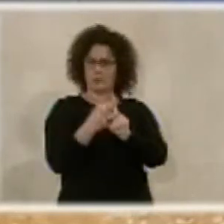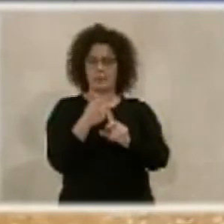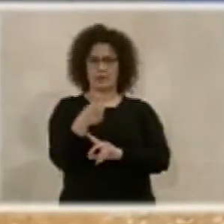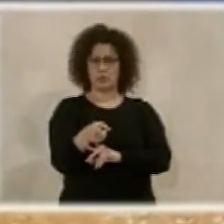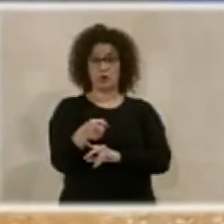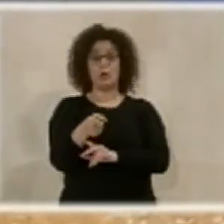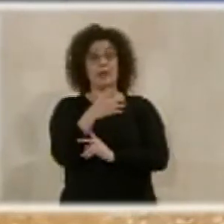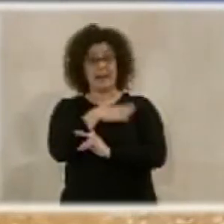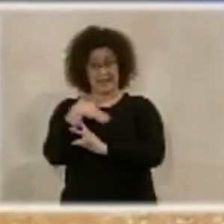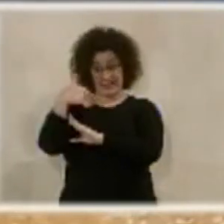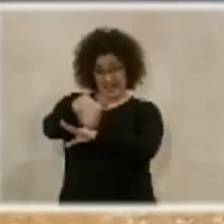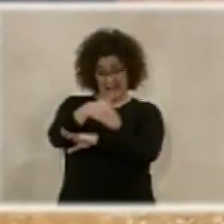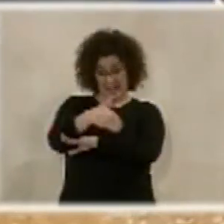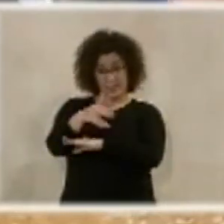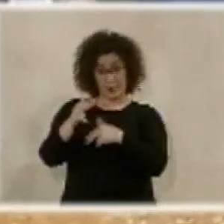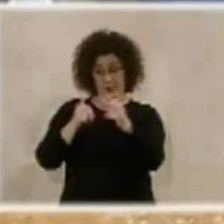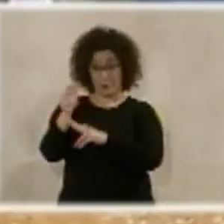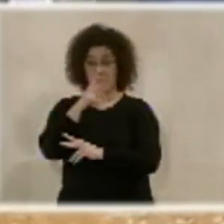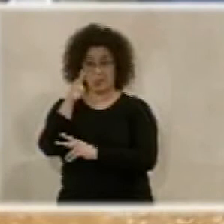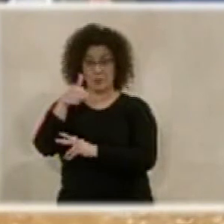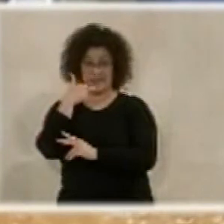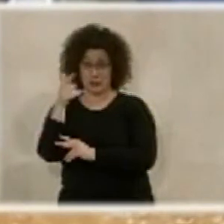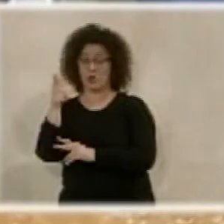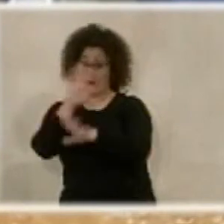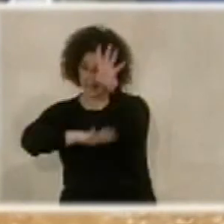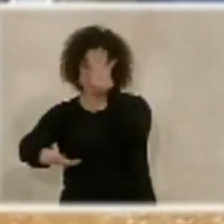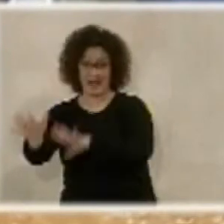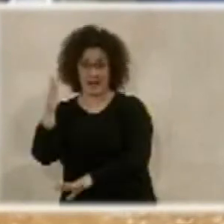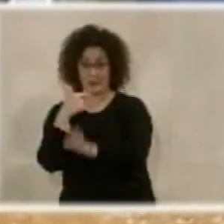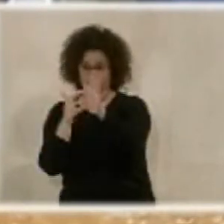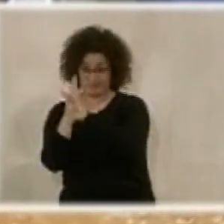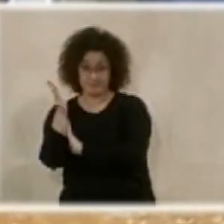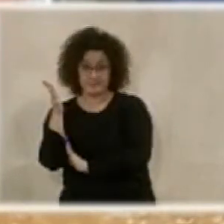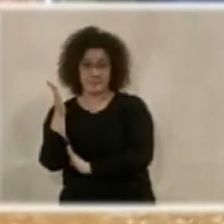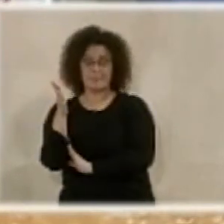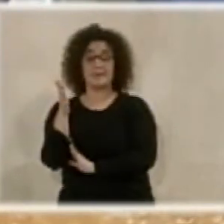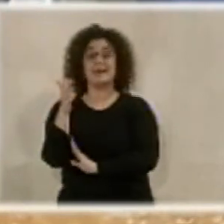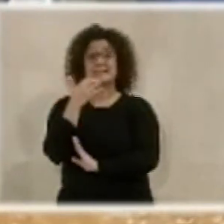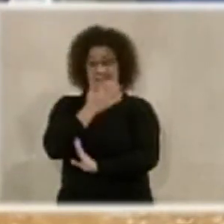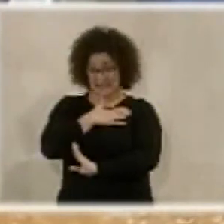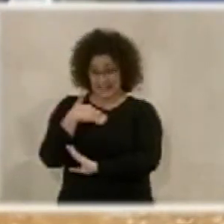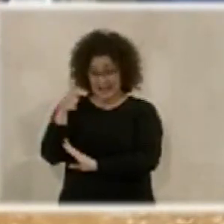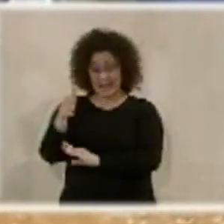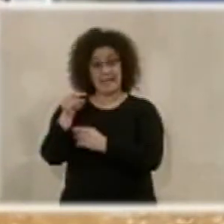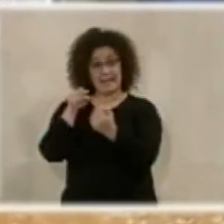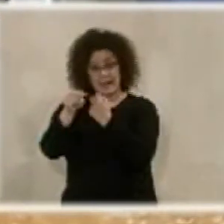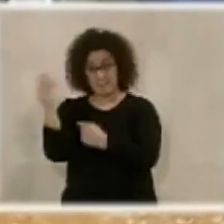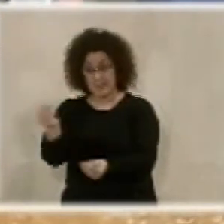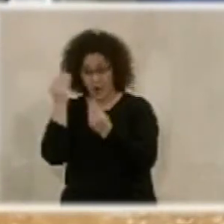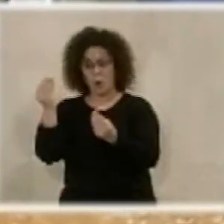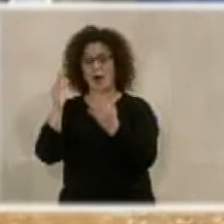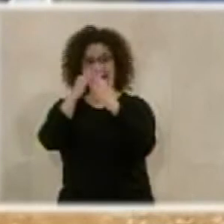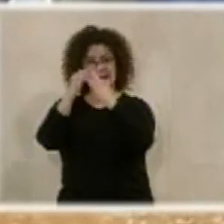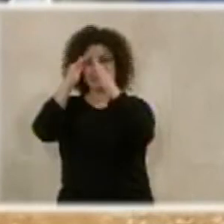para poder avanzar en el PERI, por eso ha dicho el señor Pérez Nava, que es muy complicado avanzar en el desarrollo del PERI, lo que hay que hacer es desalojar esas